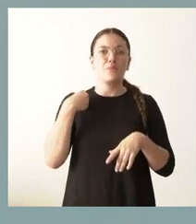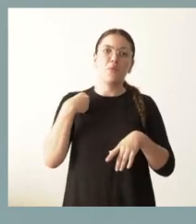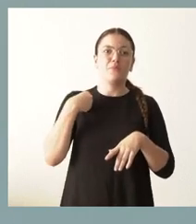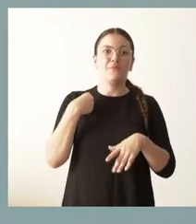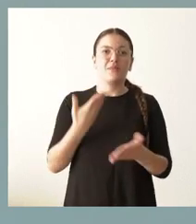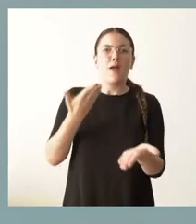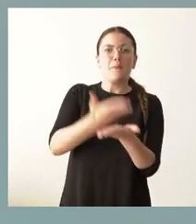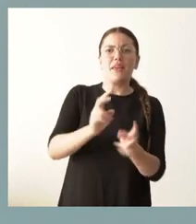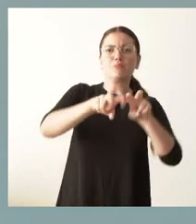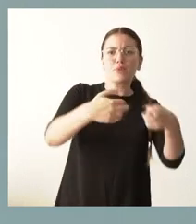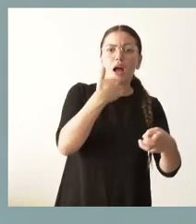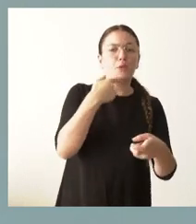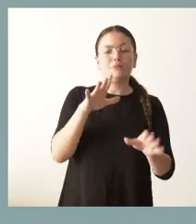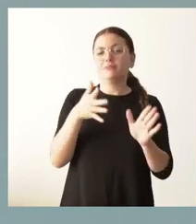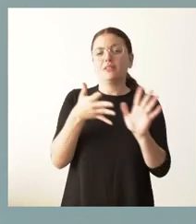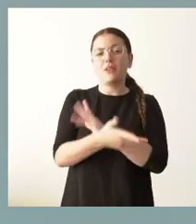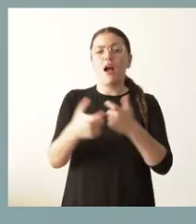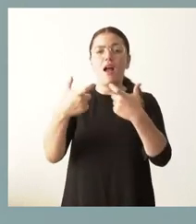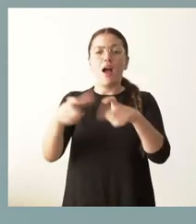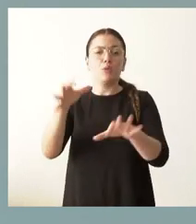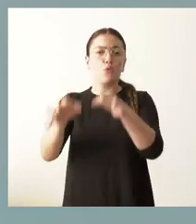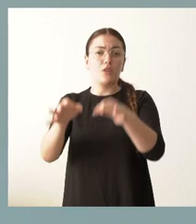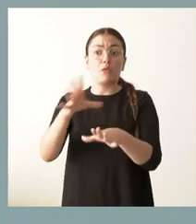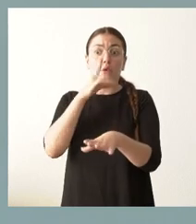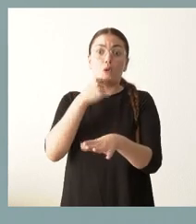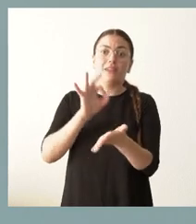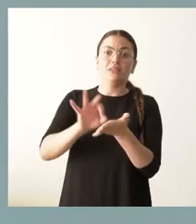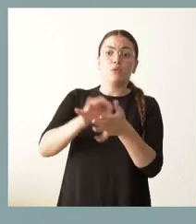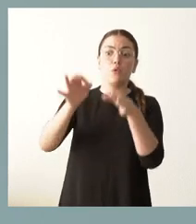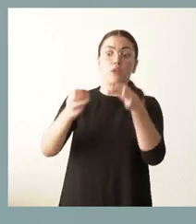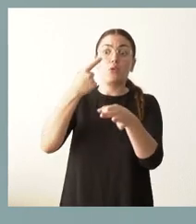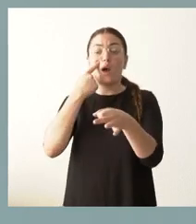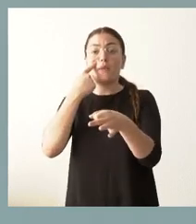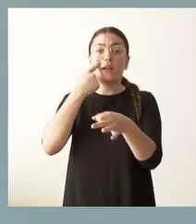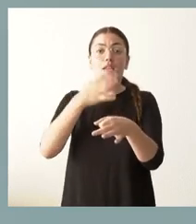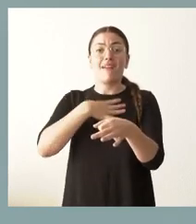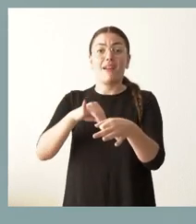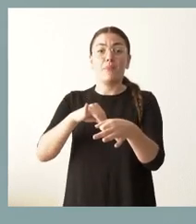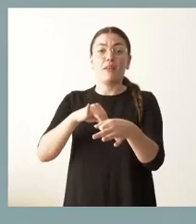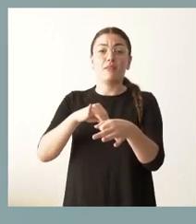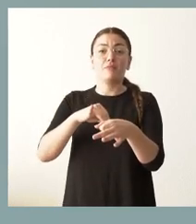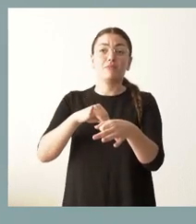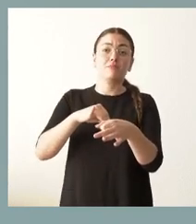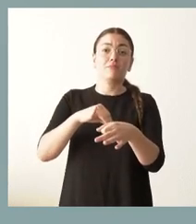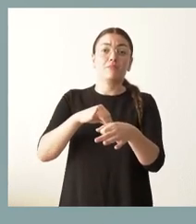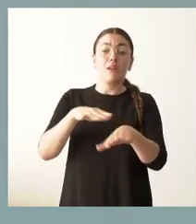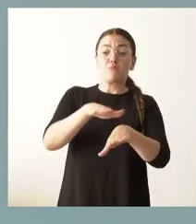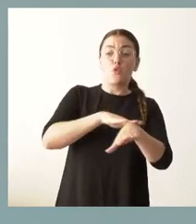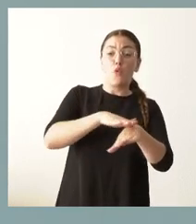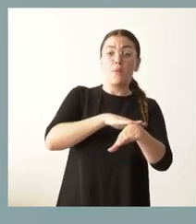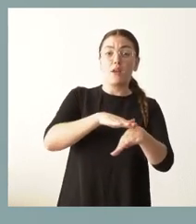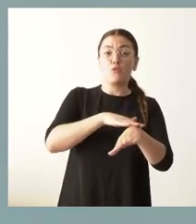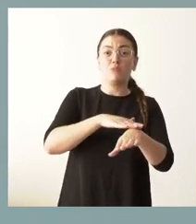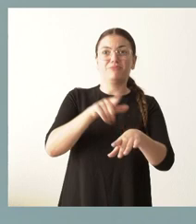y, por tanto, están analizando los servicios jurídicos en este momento en qué medida consideran que el Gobierno con esta actuación puede o no